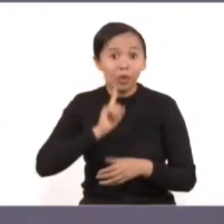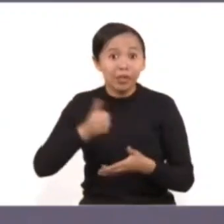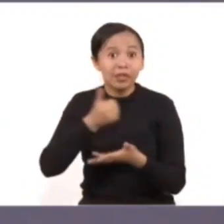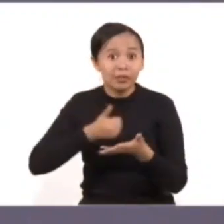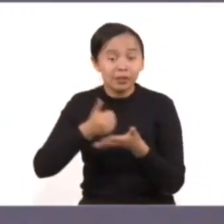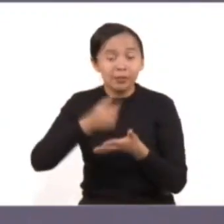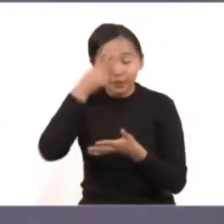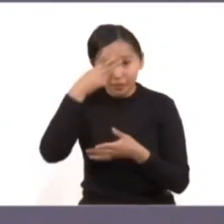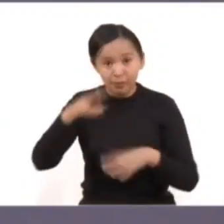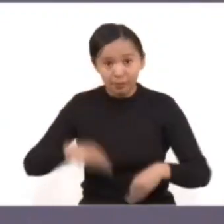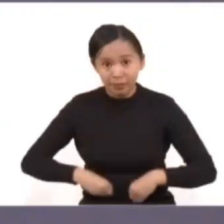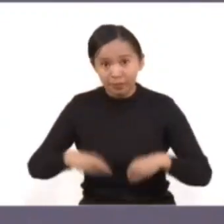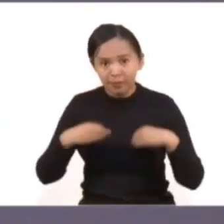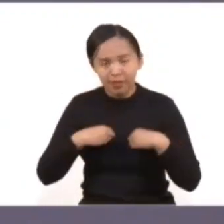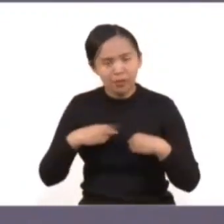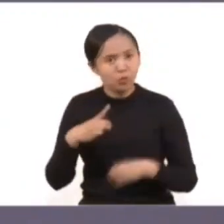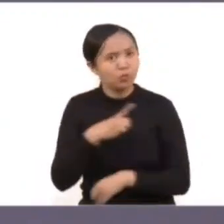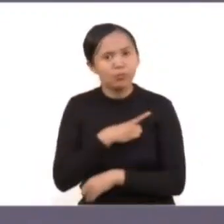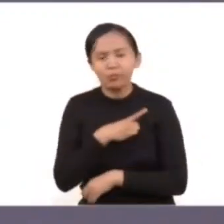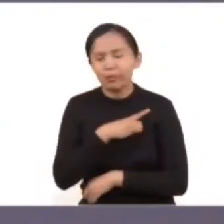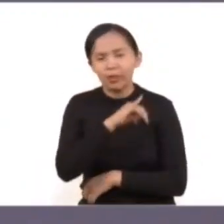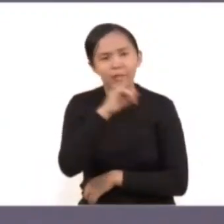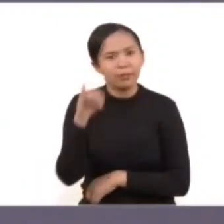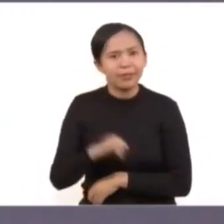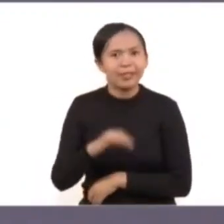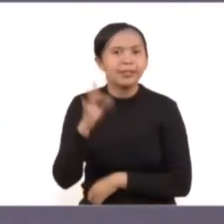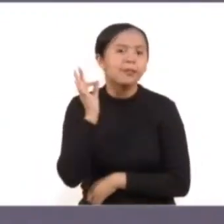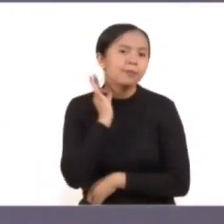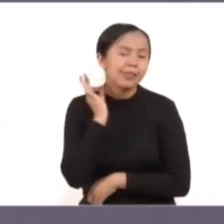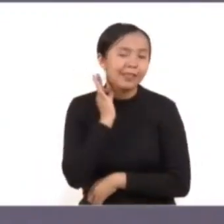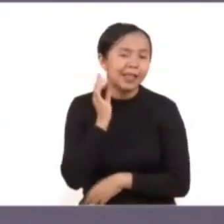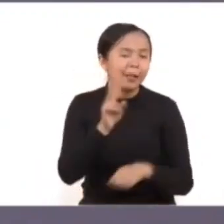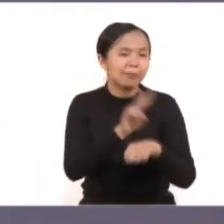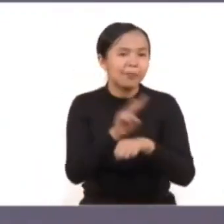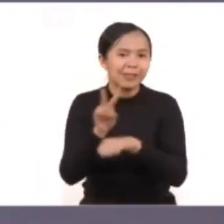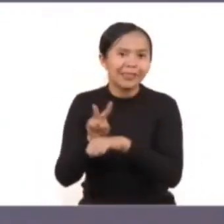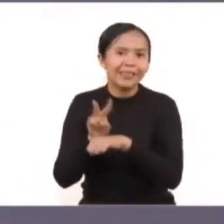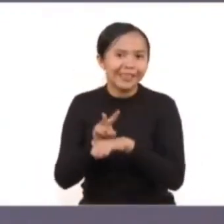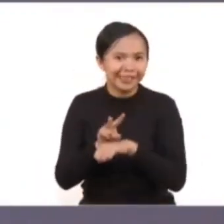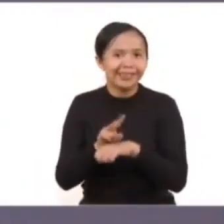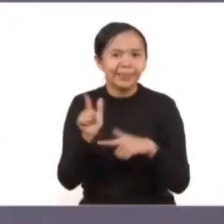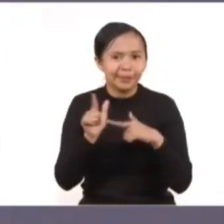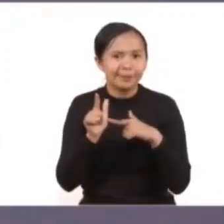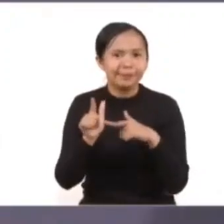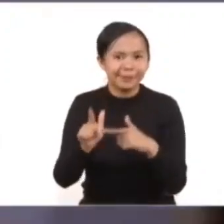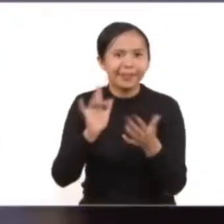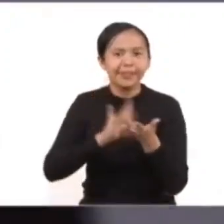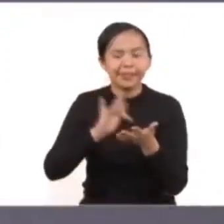no estamos solas y la fiscalía está en alerta por todas nosotras. Muchas gracias.